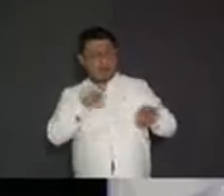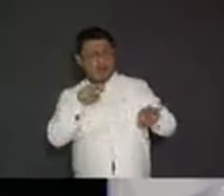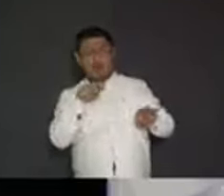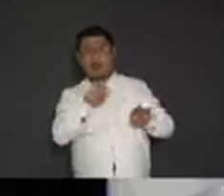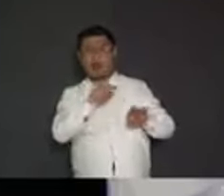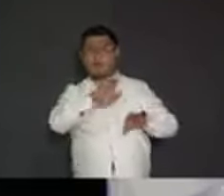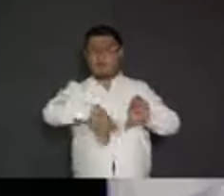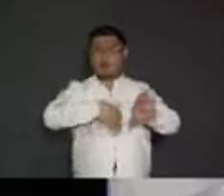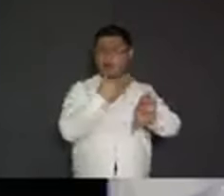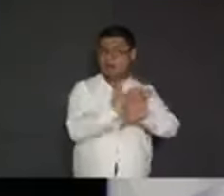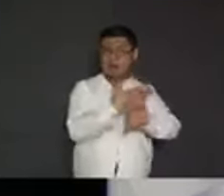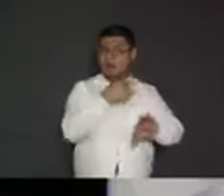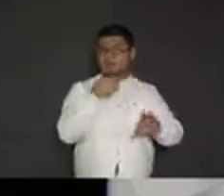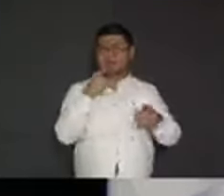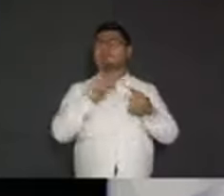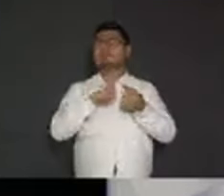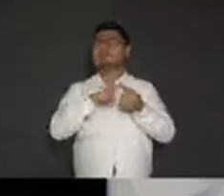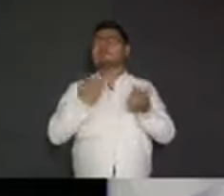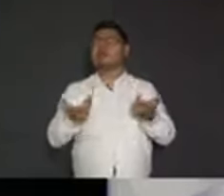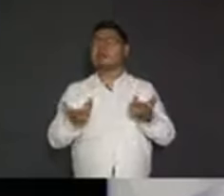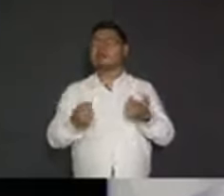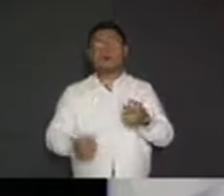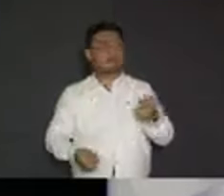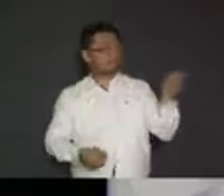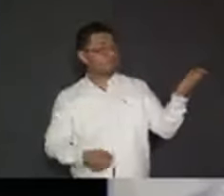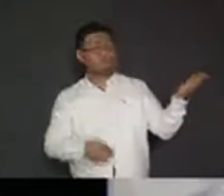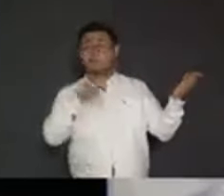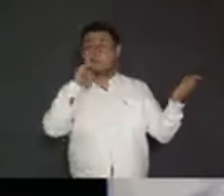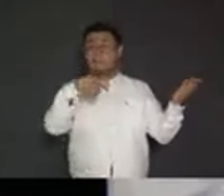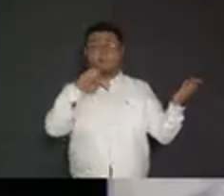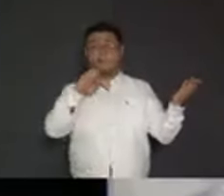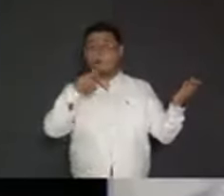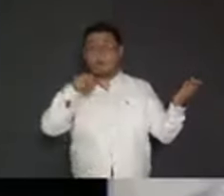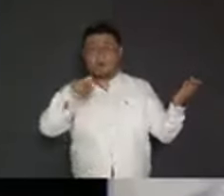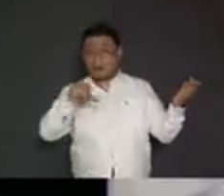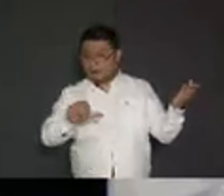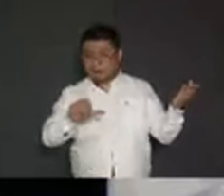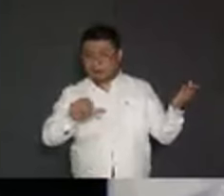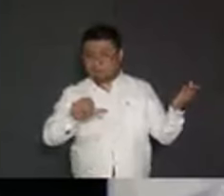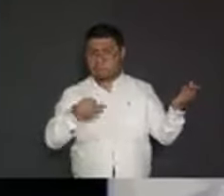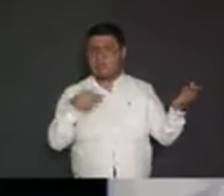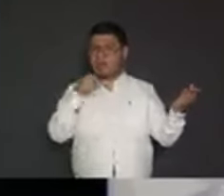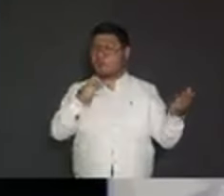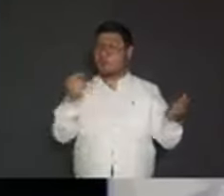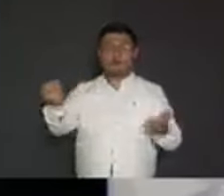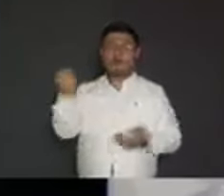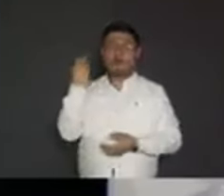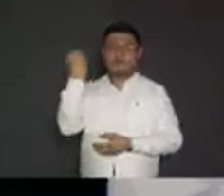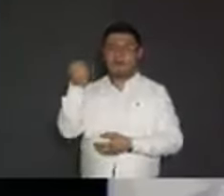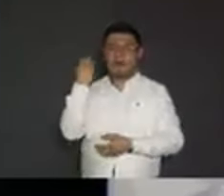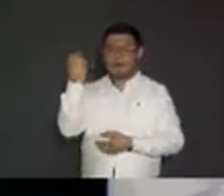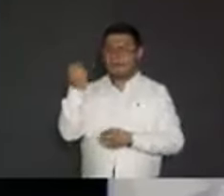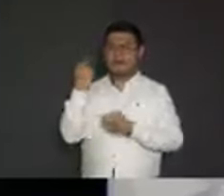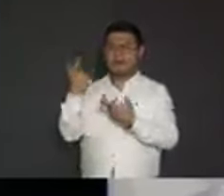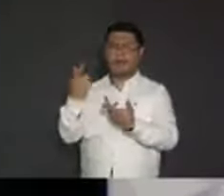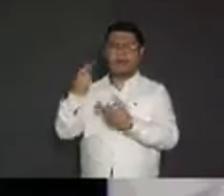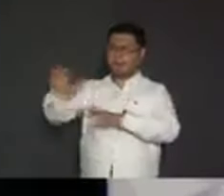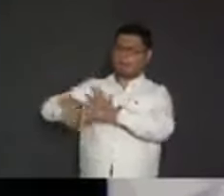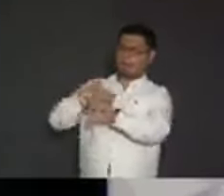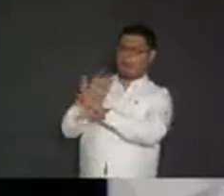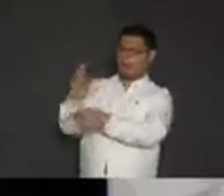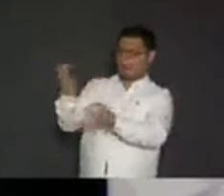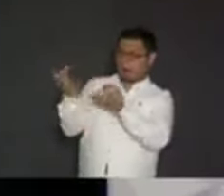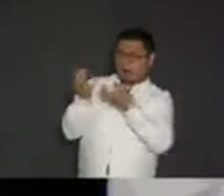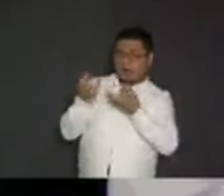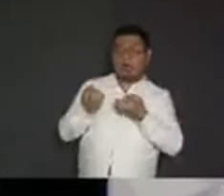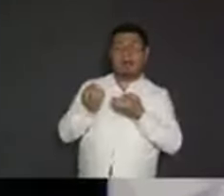Son los expertos en pelearse entre ellos mismos. Son los que ofenden a los periodistas. Son los que en las conferencias de presa amenazan y son los que chantajean